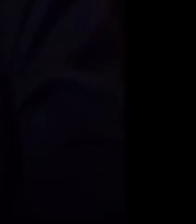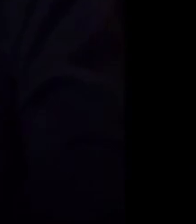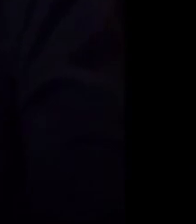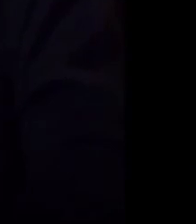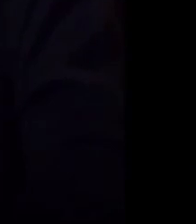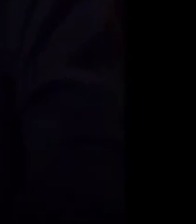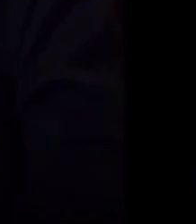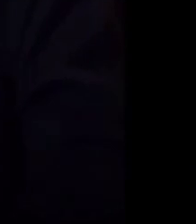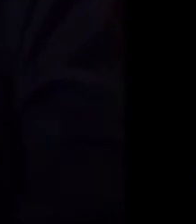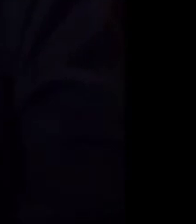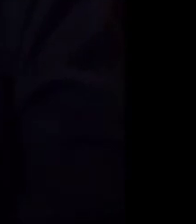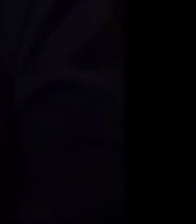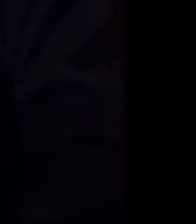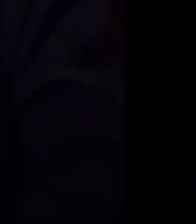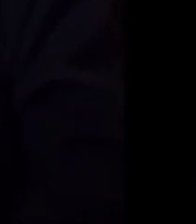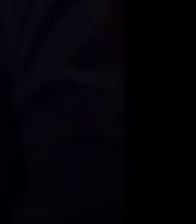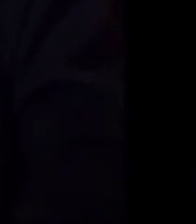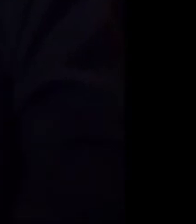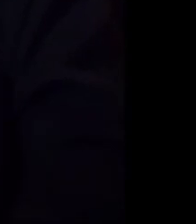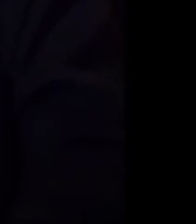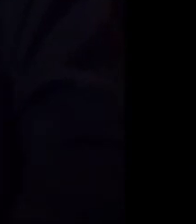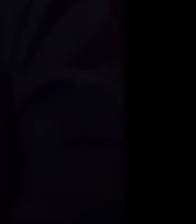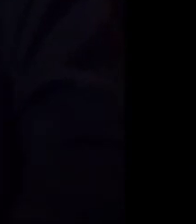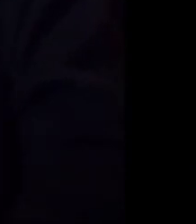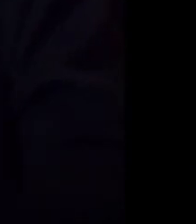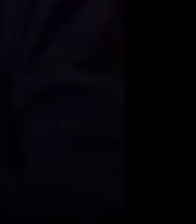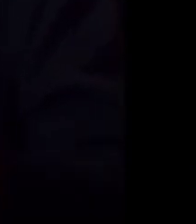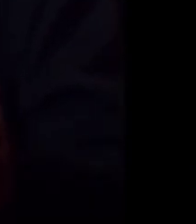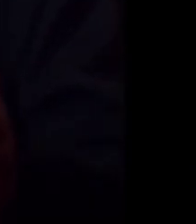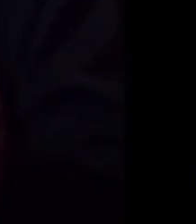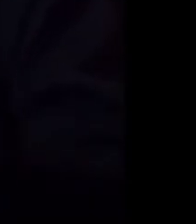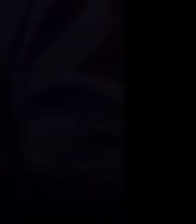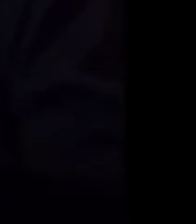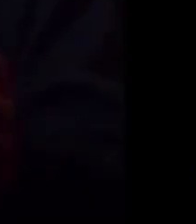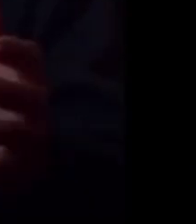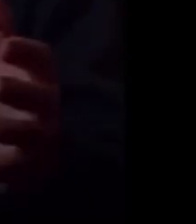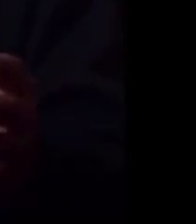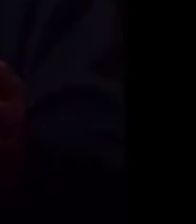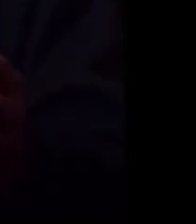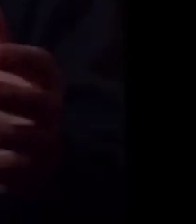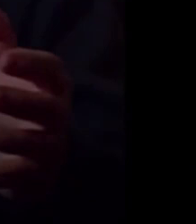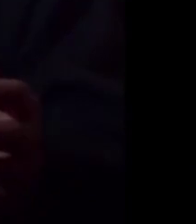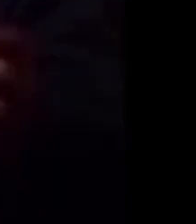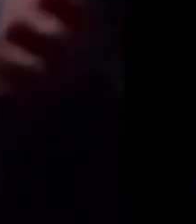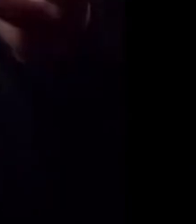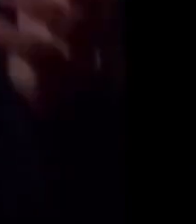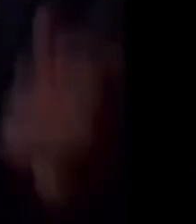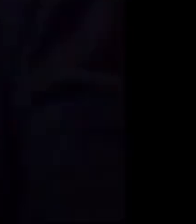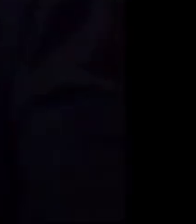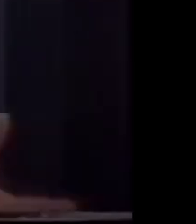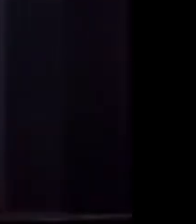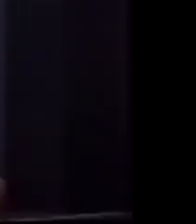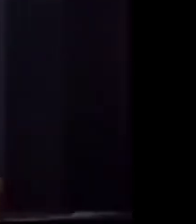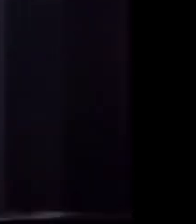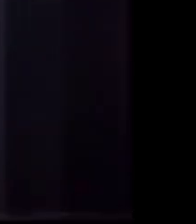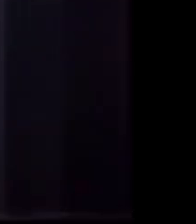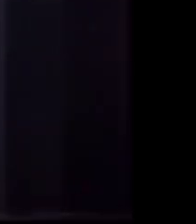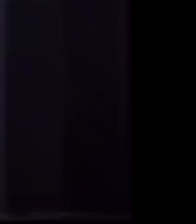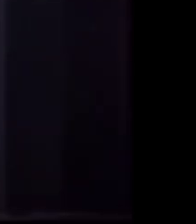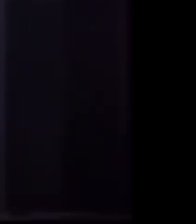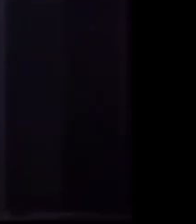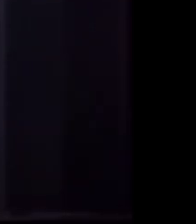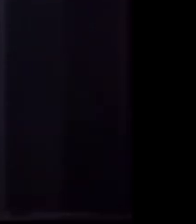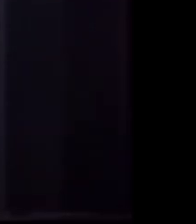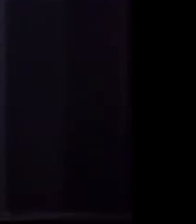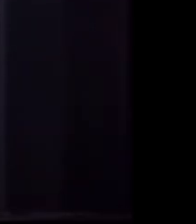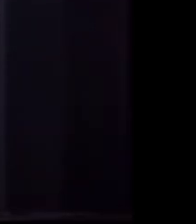¿Qué ¿Qué instrucciones? Lo que tienes que hacer es que te detienes la policía. Dice, madre mía, vaya con qué euforia lo reciben a uno. No hay duda de